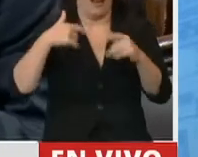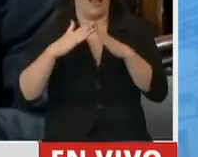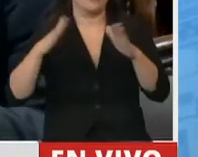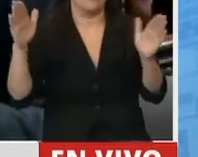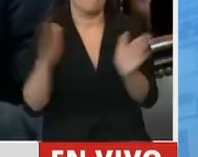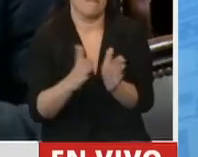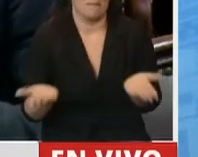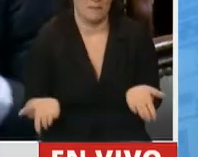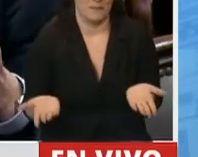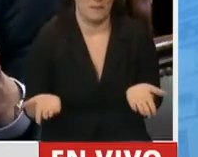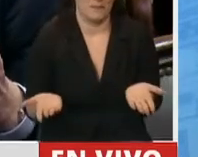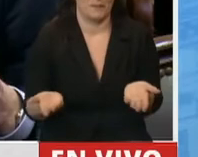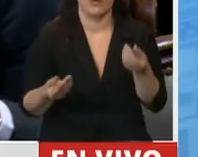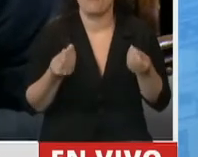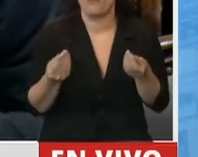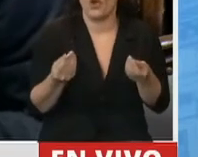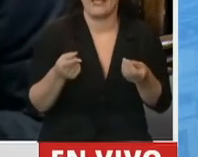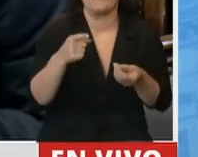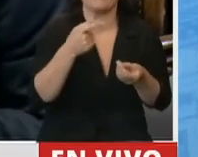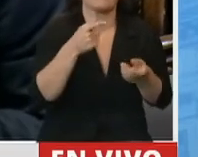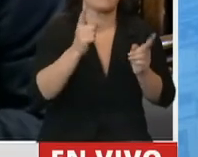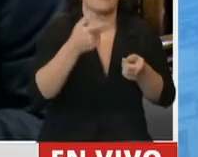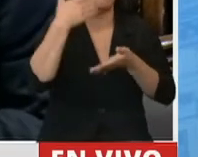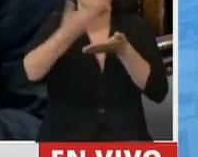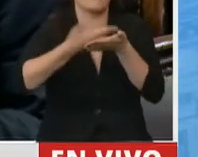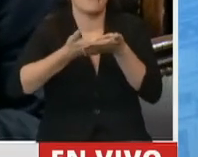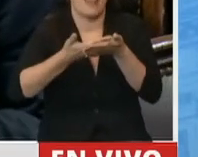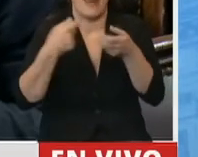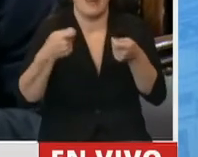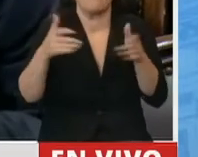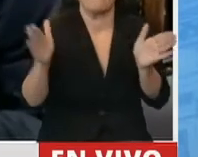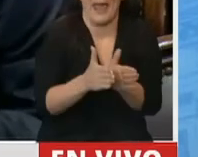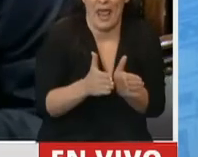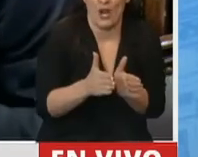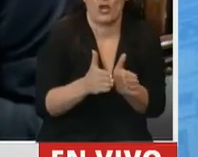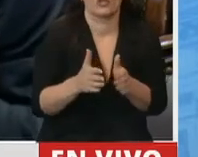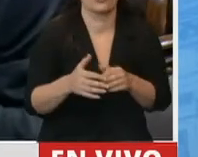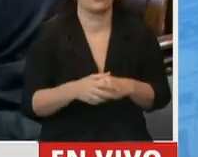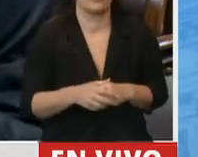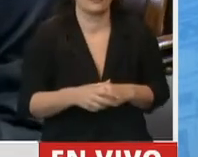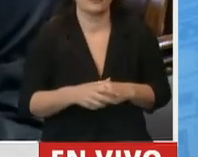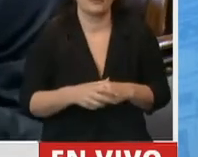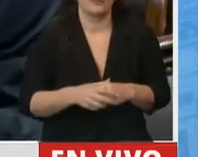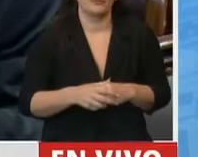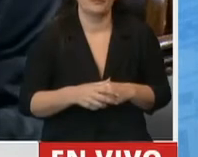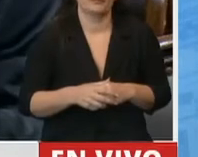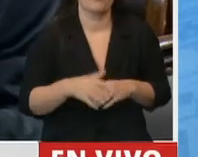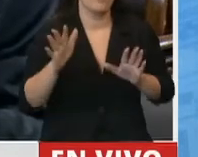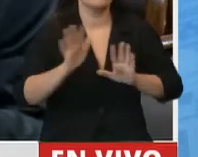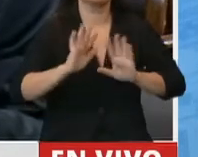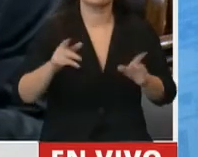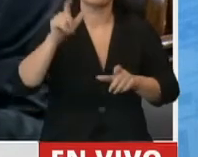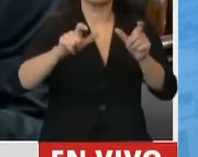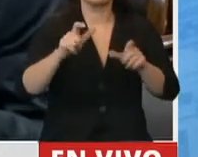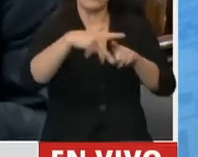modalidad. Porque hay menos consumo de papel. Porque es la eliminación de la tecnofobia.